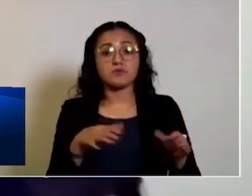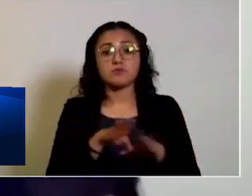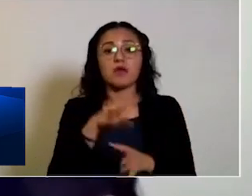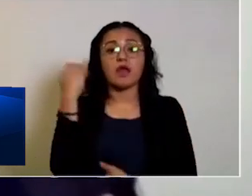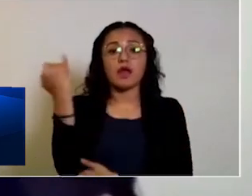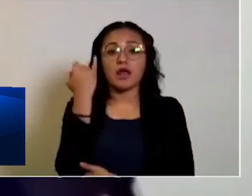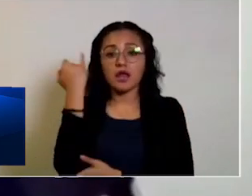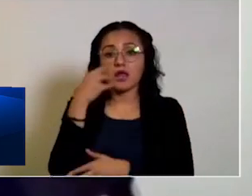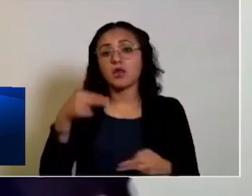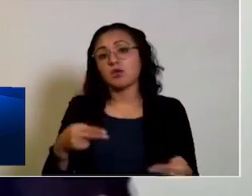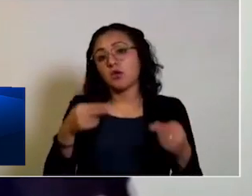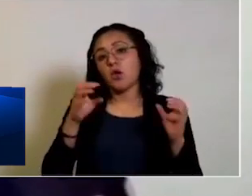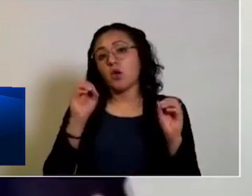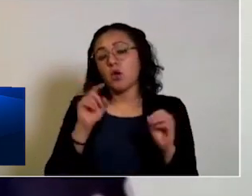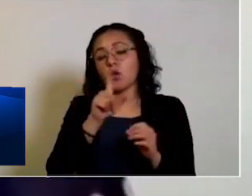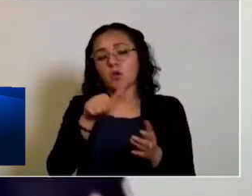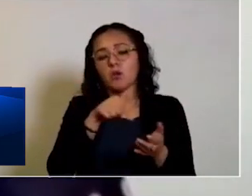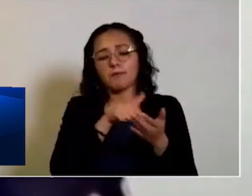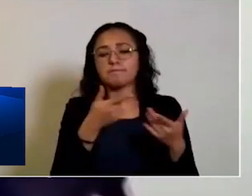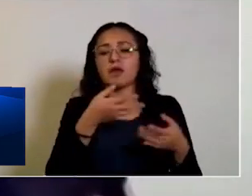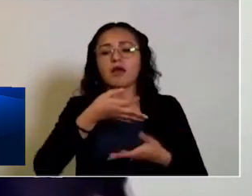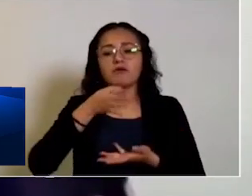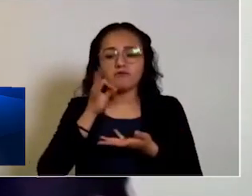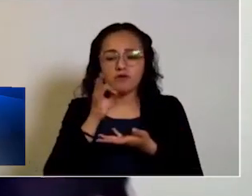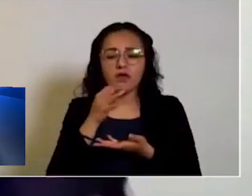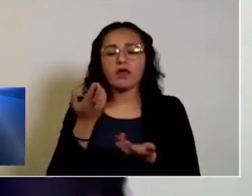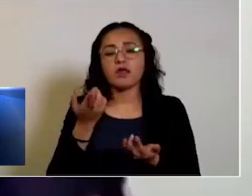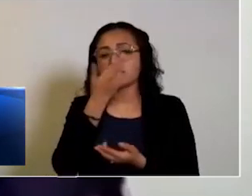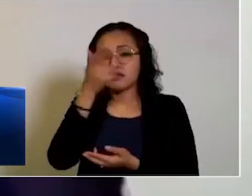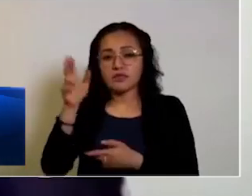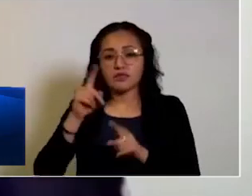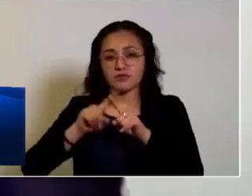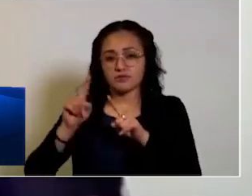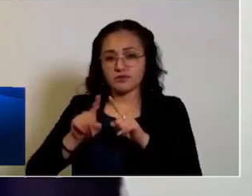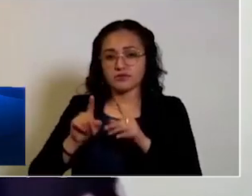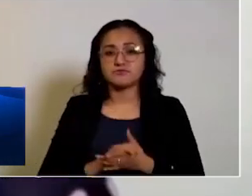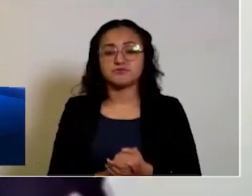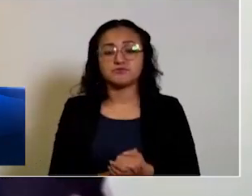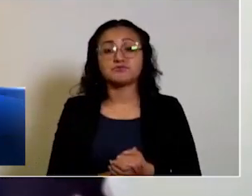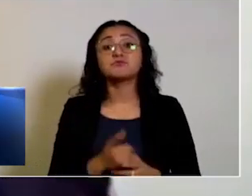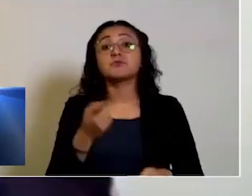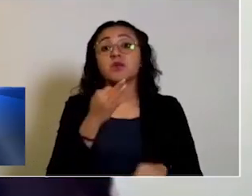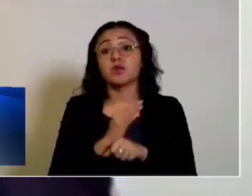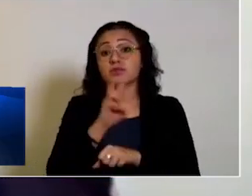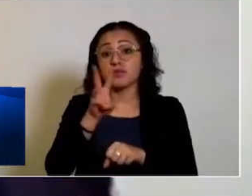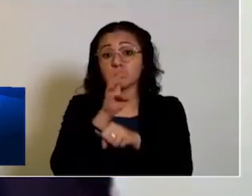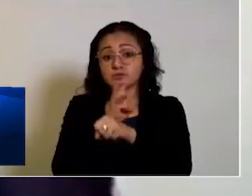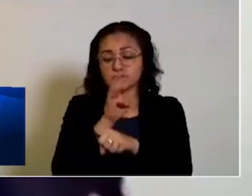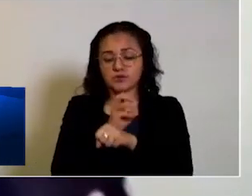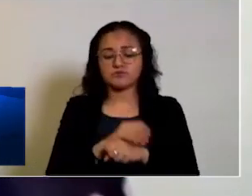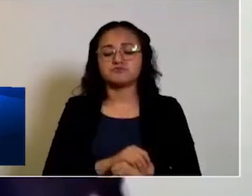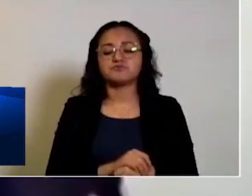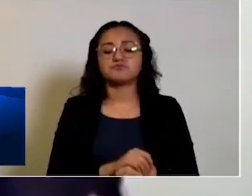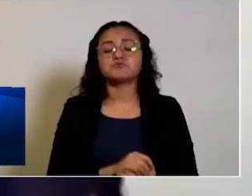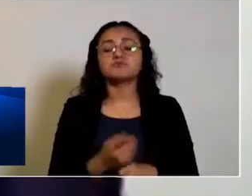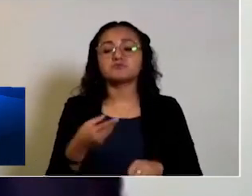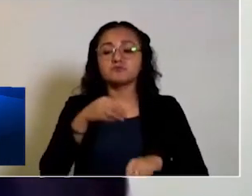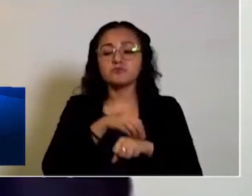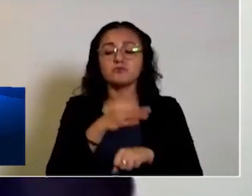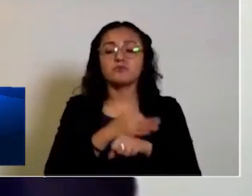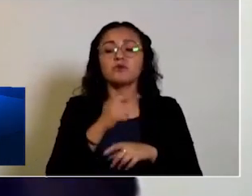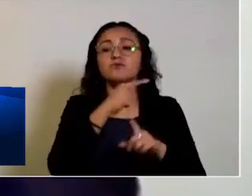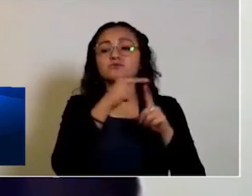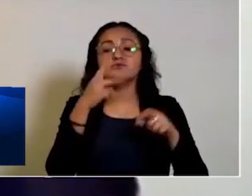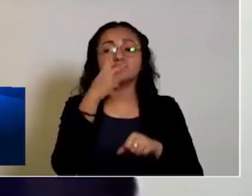privado o un espacio al aire libre como terrazas de café o restaurante. Tercero, la excepción a lo dispuesto en el